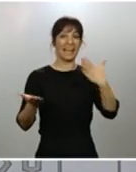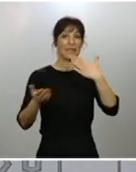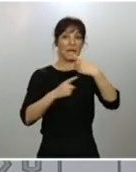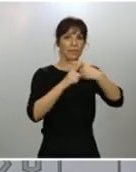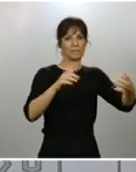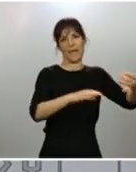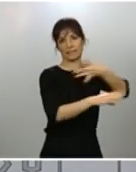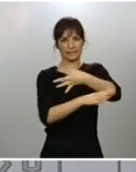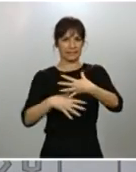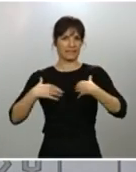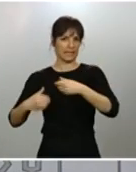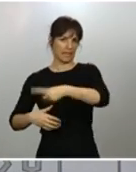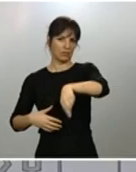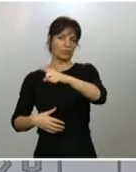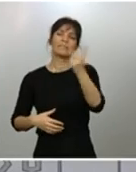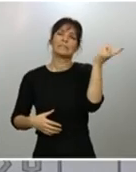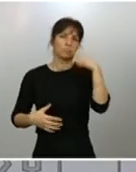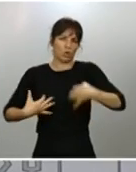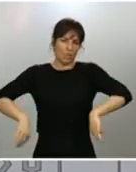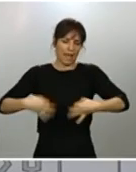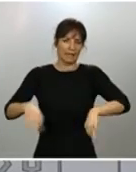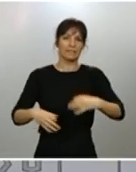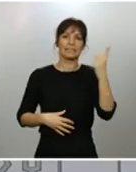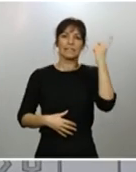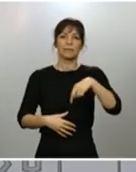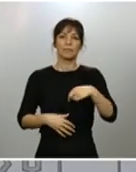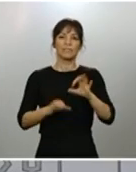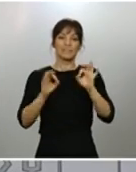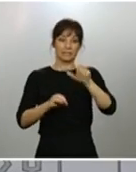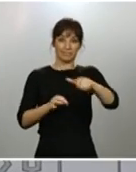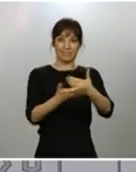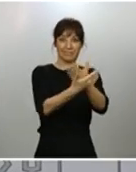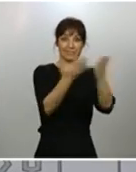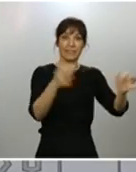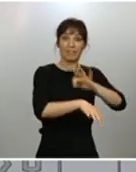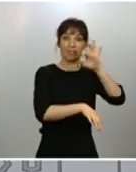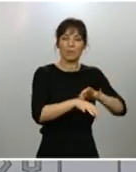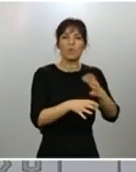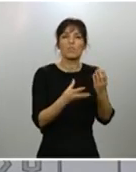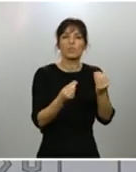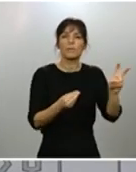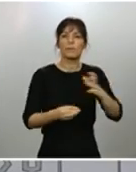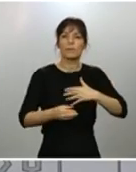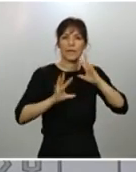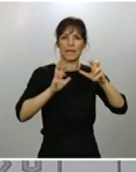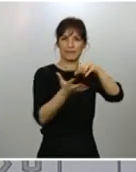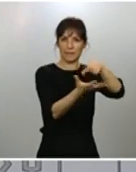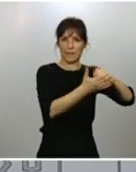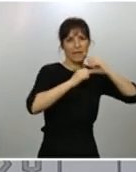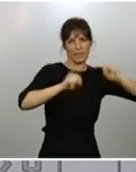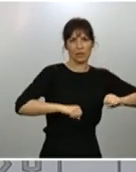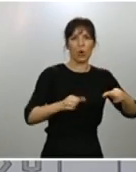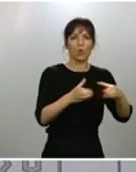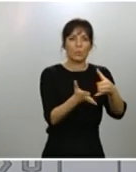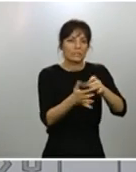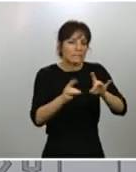es normal. Sabemos que entre nuestros casos en la población general tenemos muchos que proceden de residencias de ancianos y de grupos vulnerables que tienden a